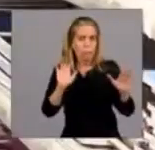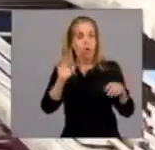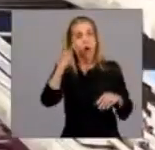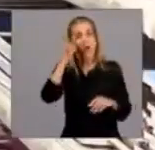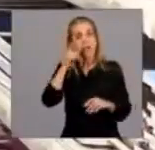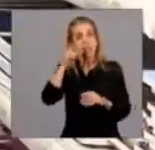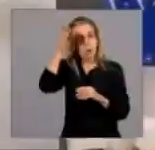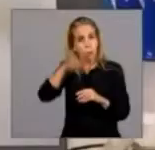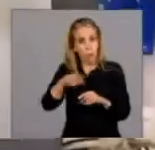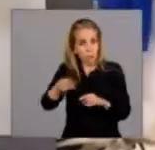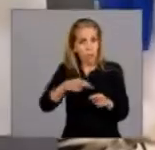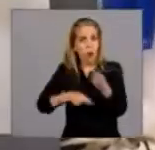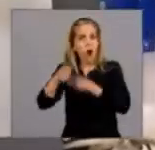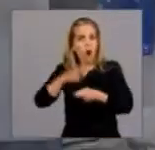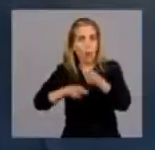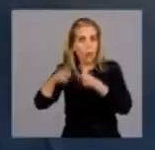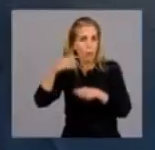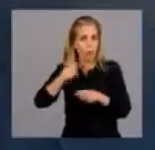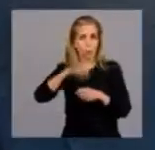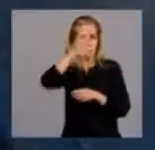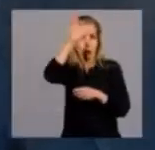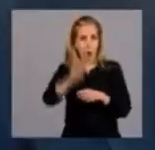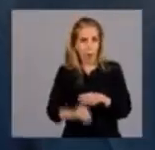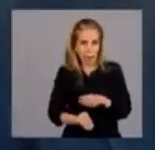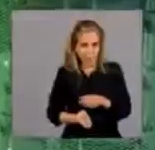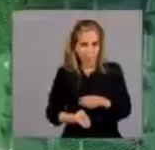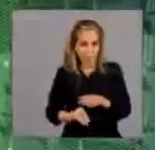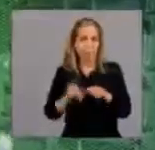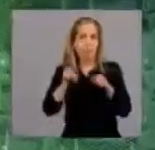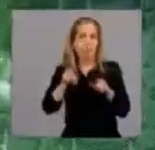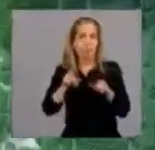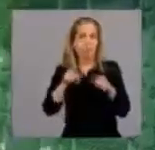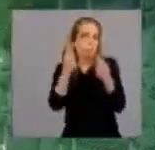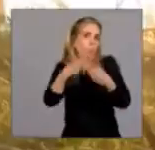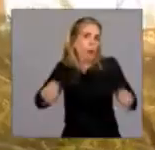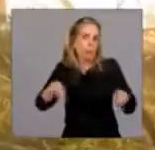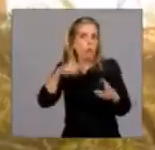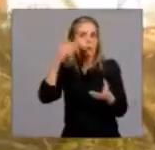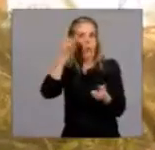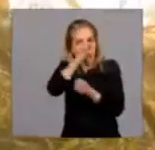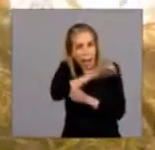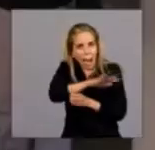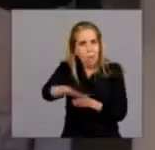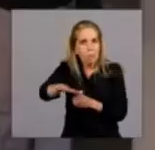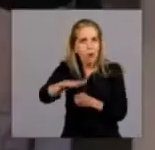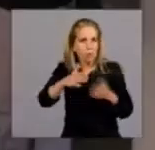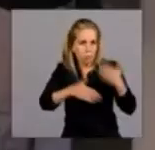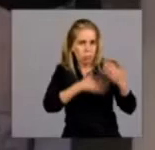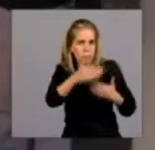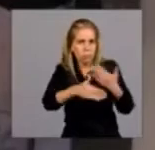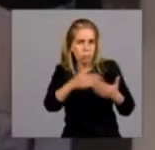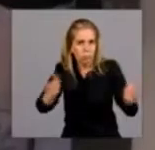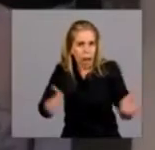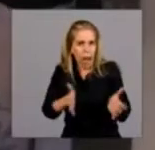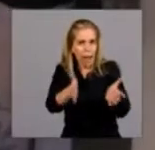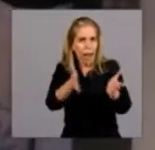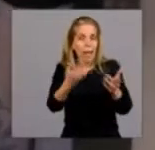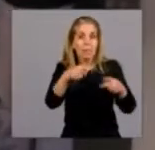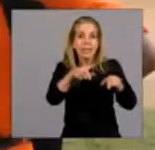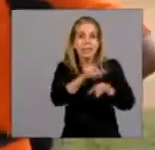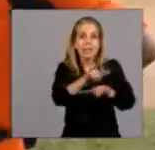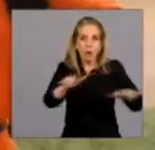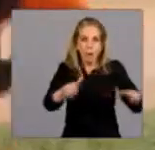81% del comercio en el país y la totalidad de las actividades agropecuarias. Pero estos datos alentadores